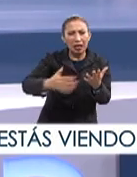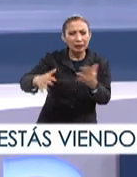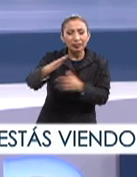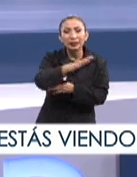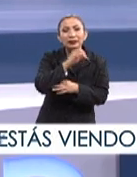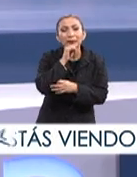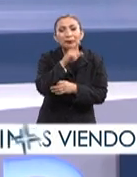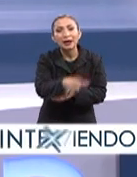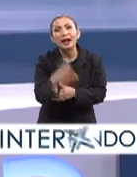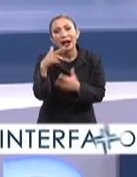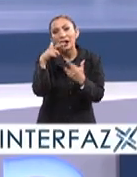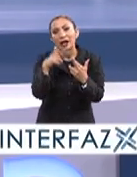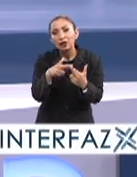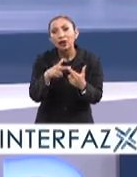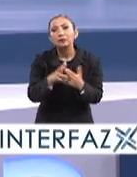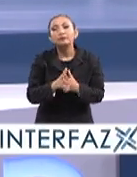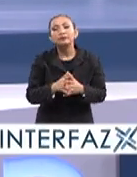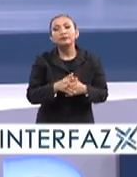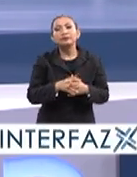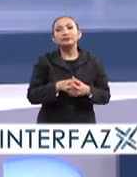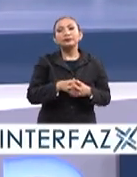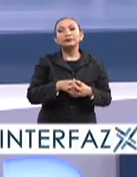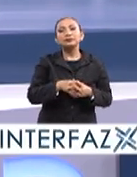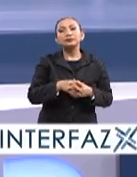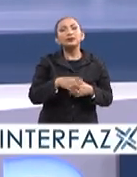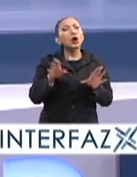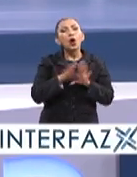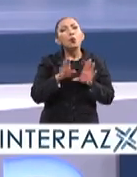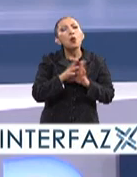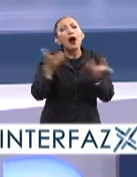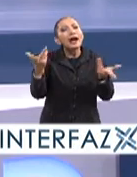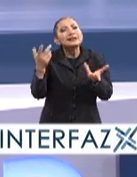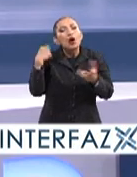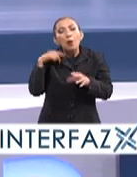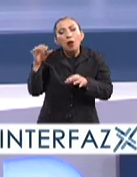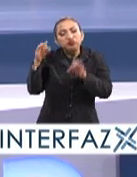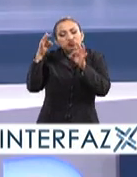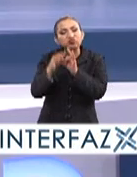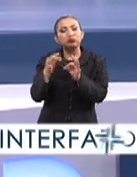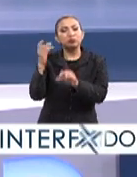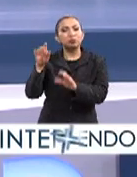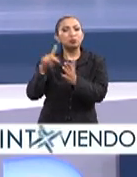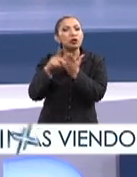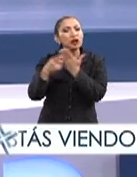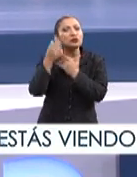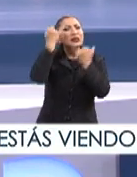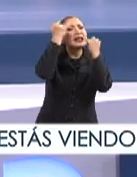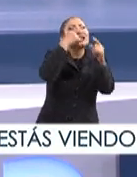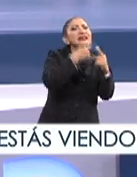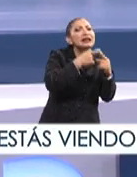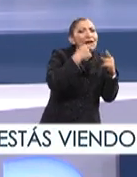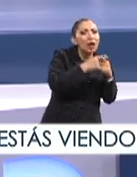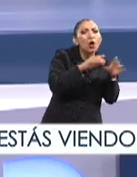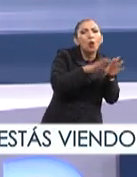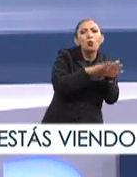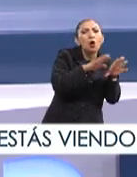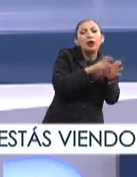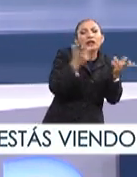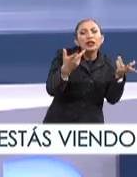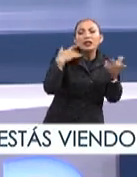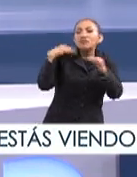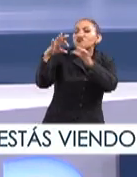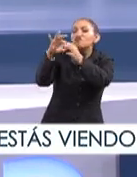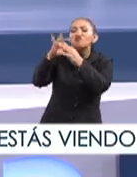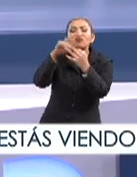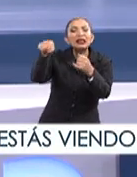probablemente en la región. ¿Cómo es que logran concretar este proyecto? ¿De dónde surge? ¿Y cuál es la suma